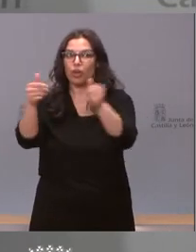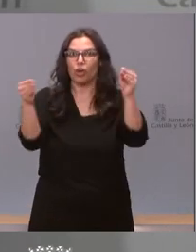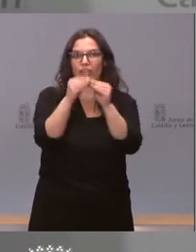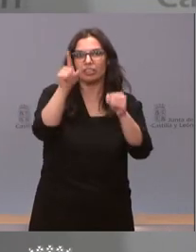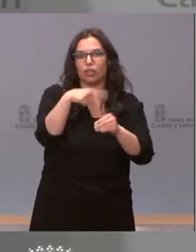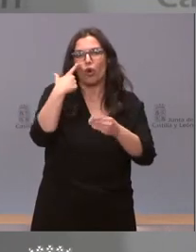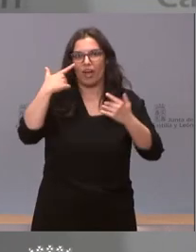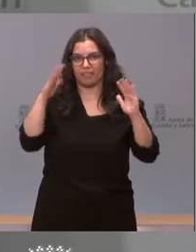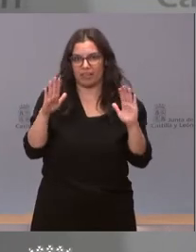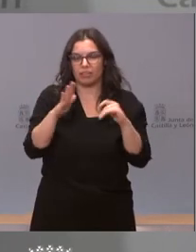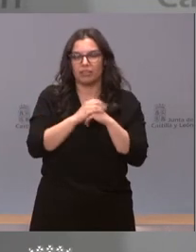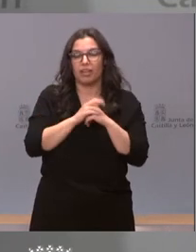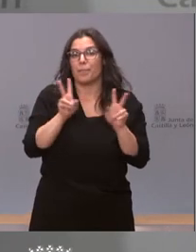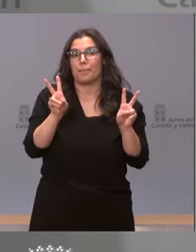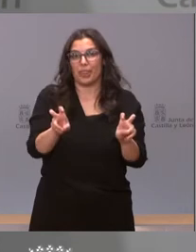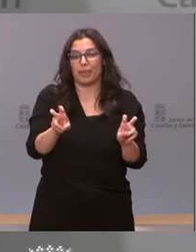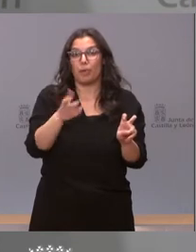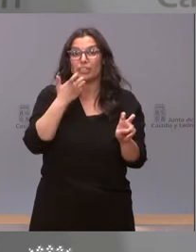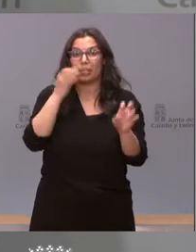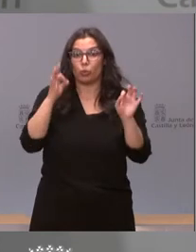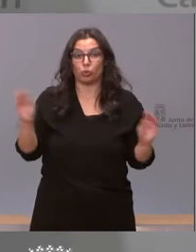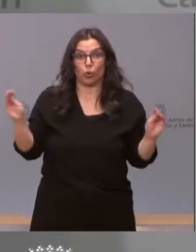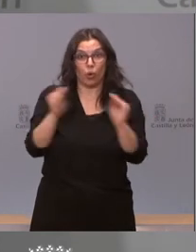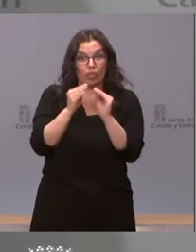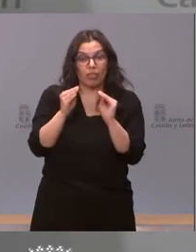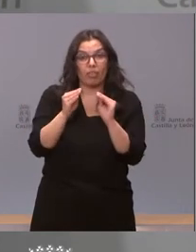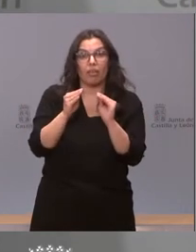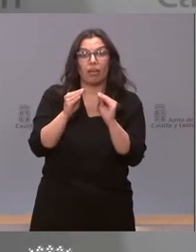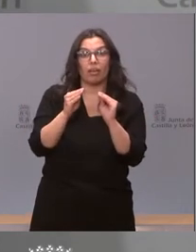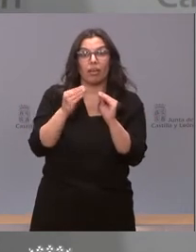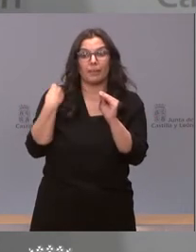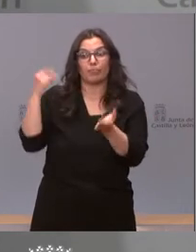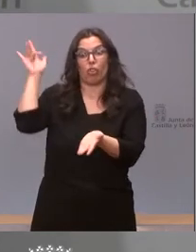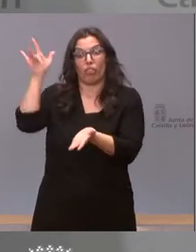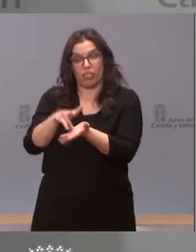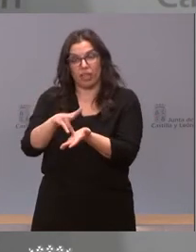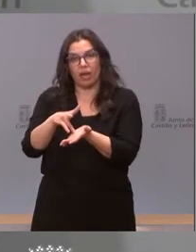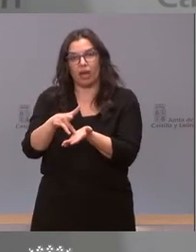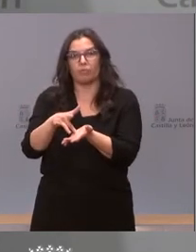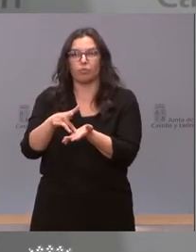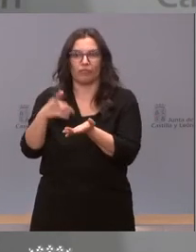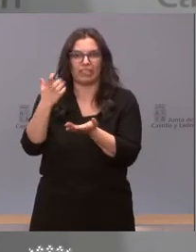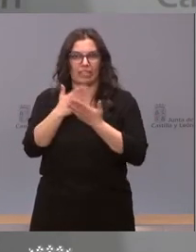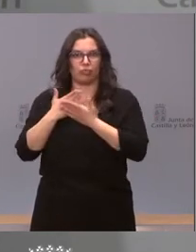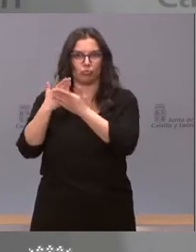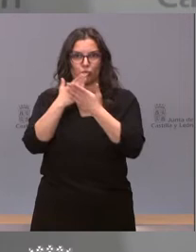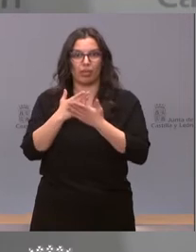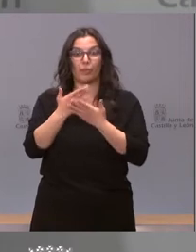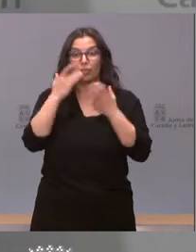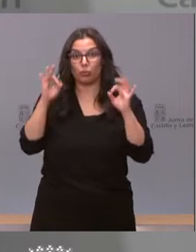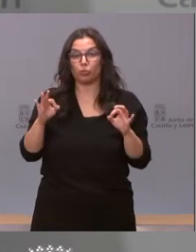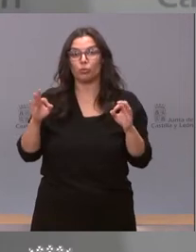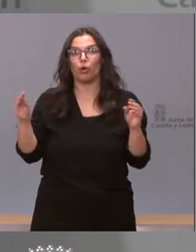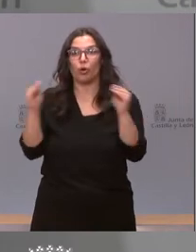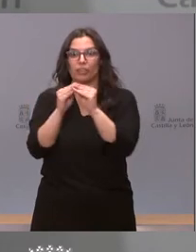principio, si coincide o no coincide con el mismo día, habría que verlo, pero si coincide dos